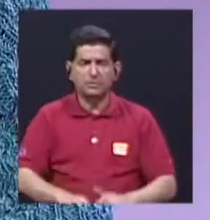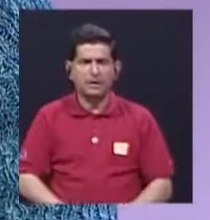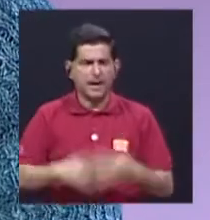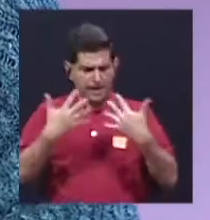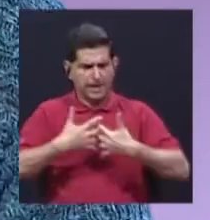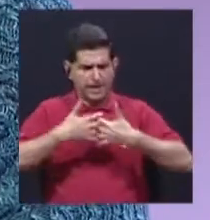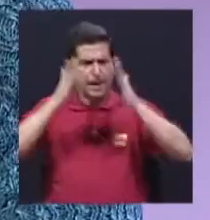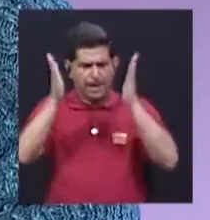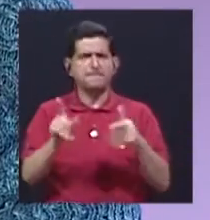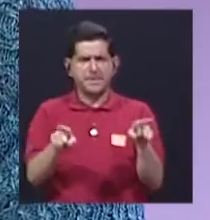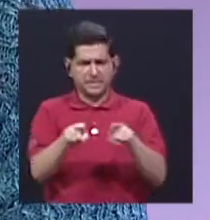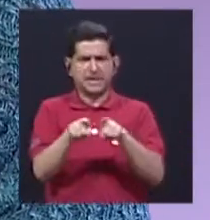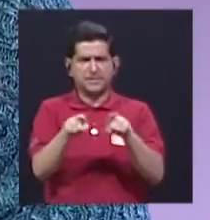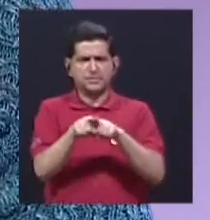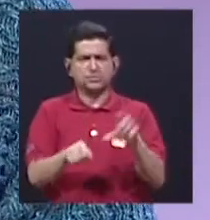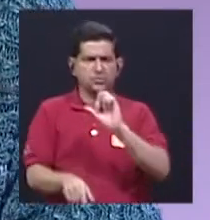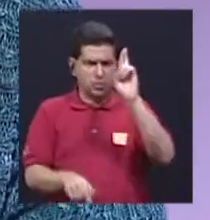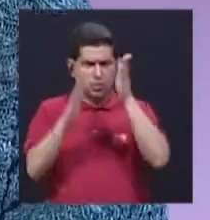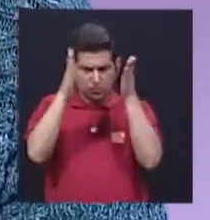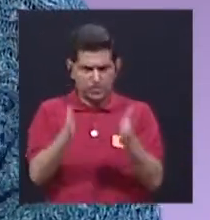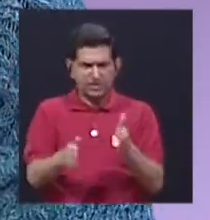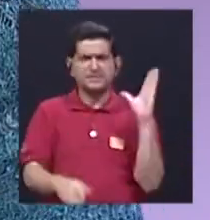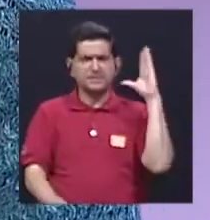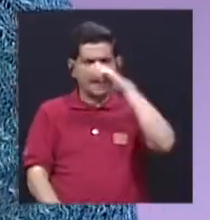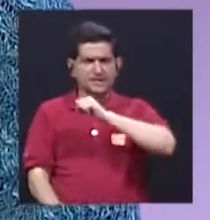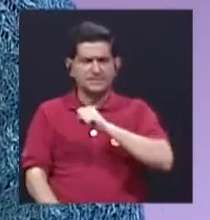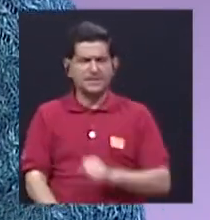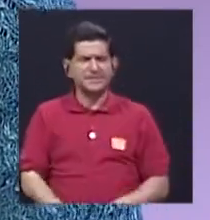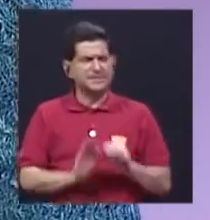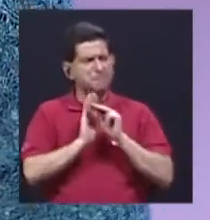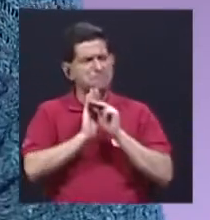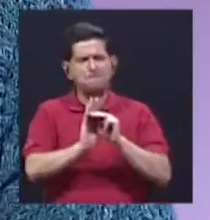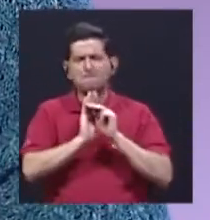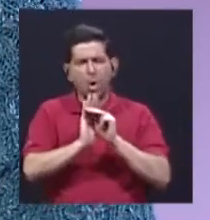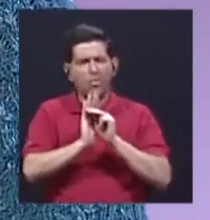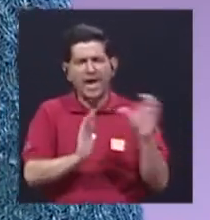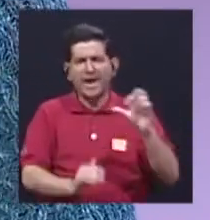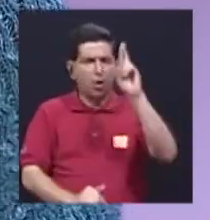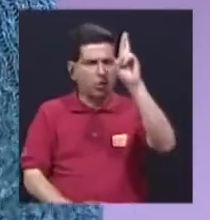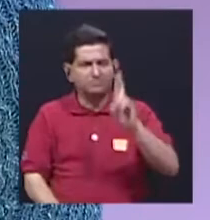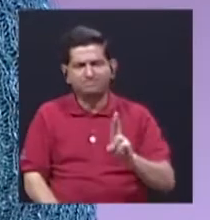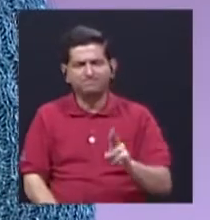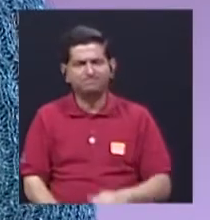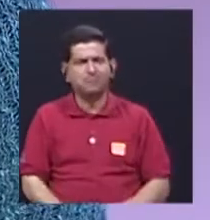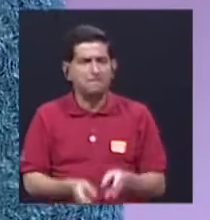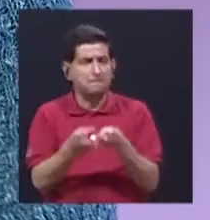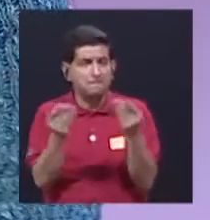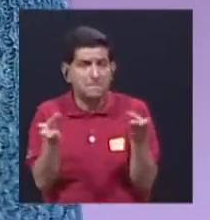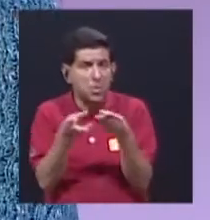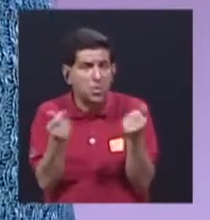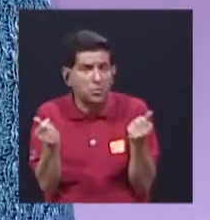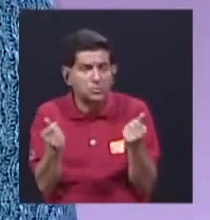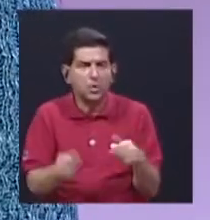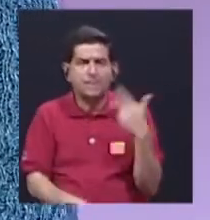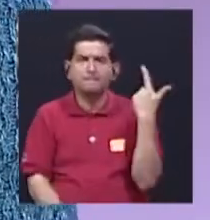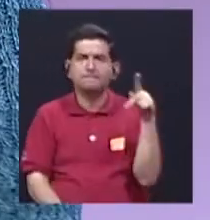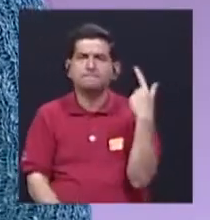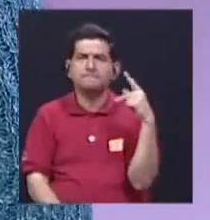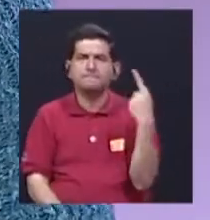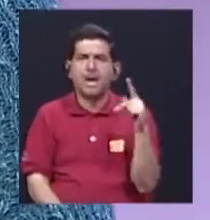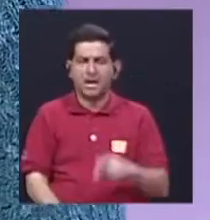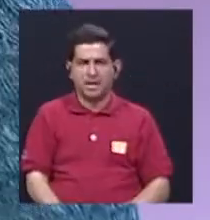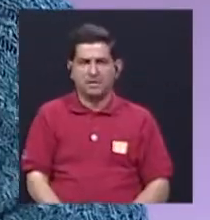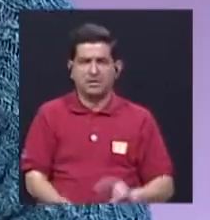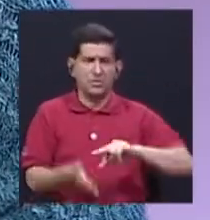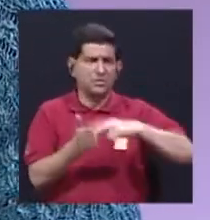empresarios costarricenses se han dado cuenta como el modelo costarricense también de producción está en peligro en